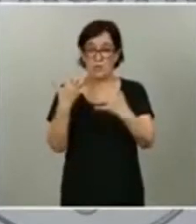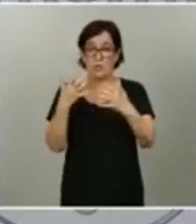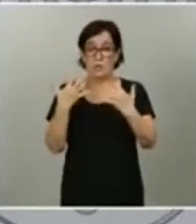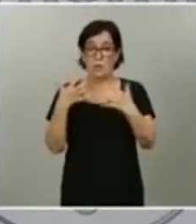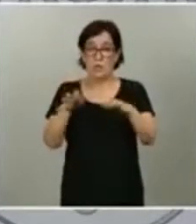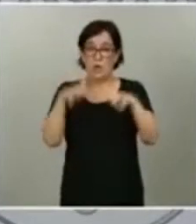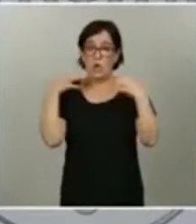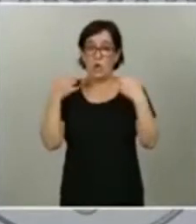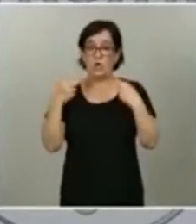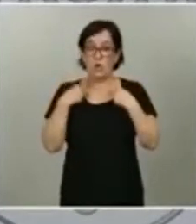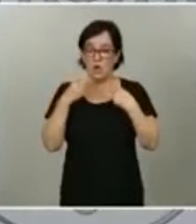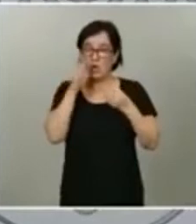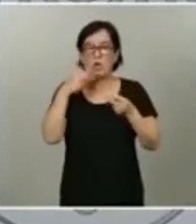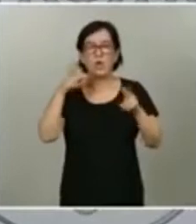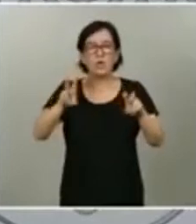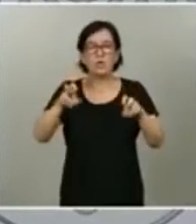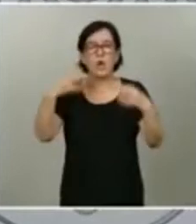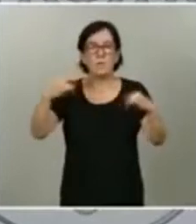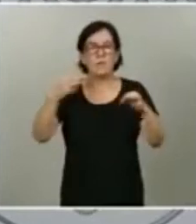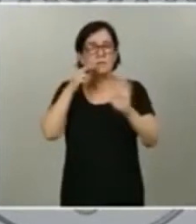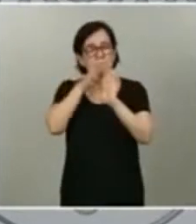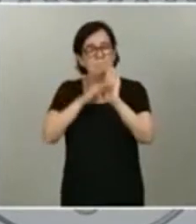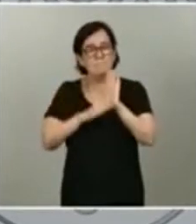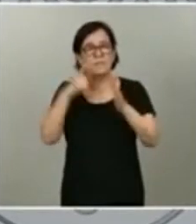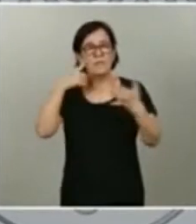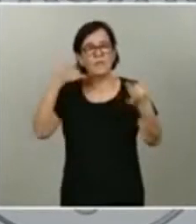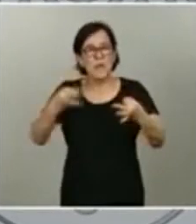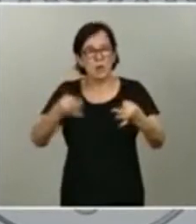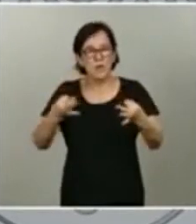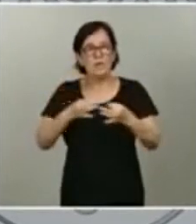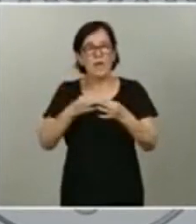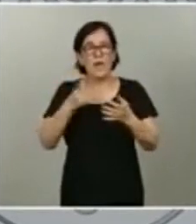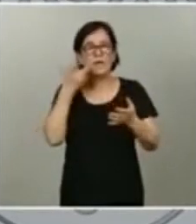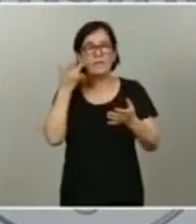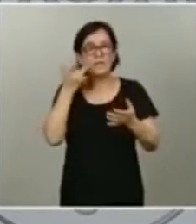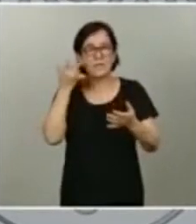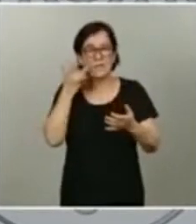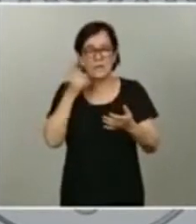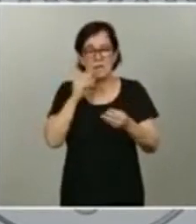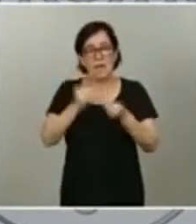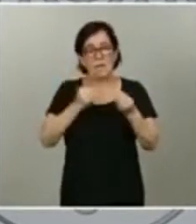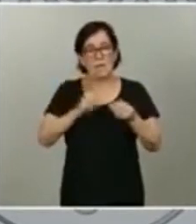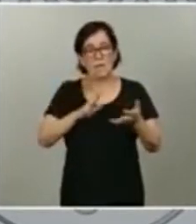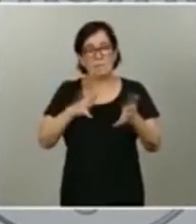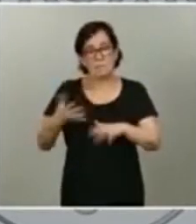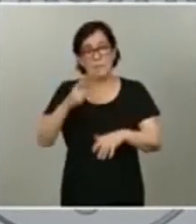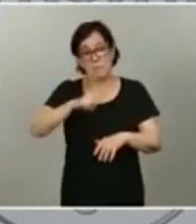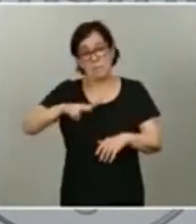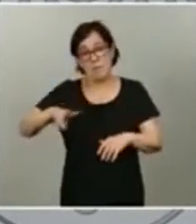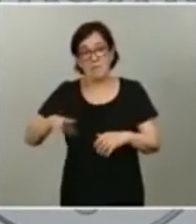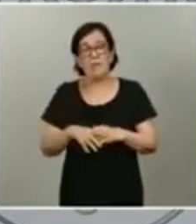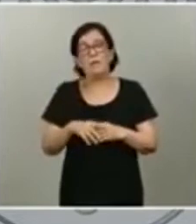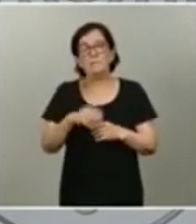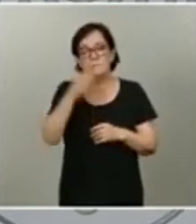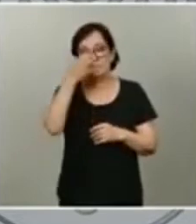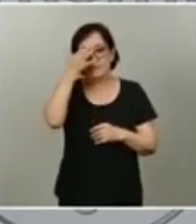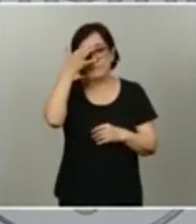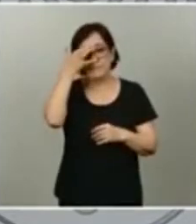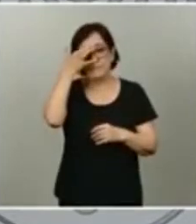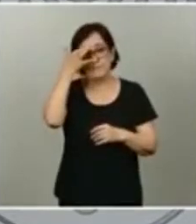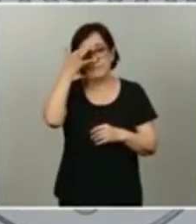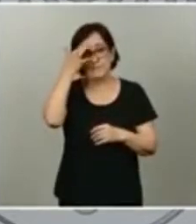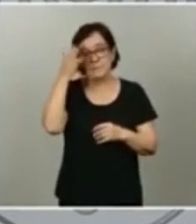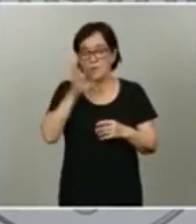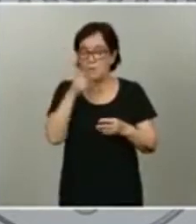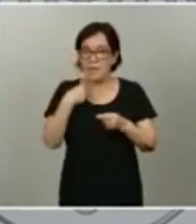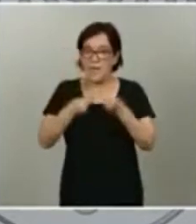define las normas de seguridad y de higiene que tenemos que adoptar durante los próximos meses, que nos van a guiar, nos van a acompañar